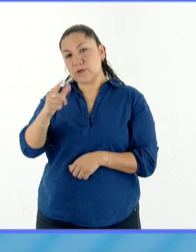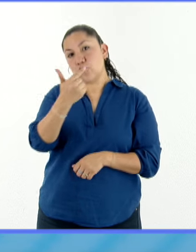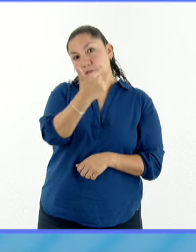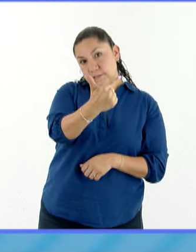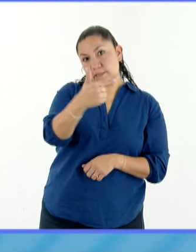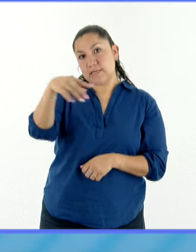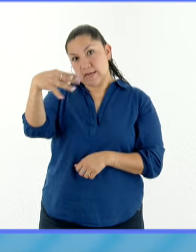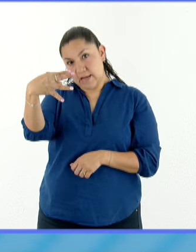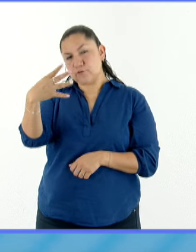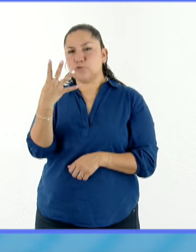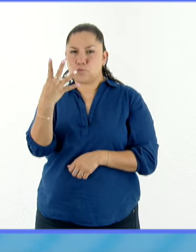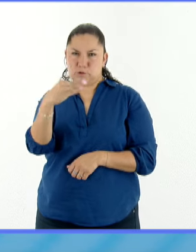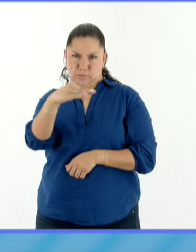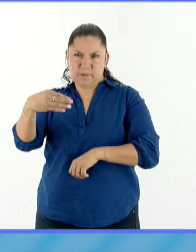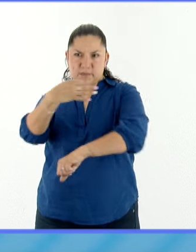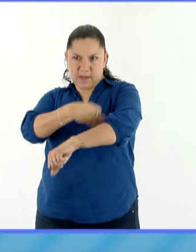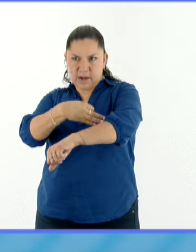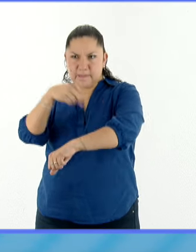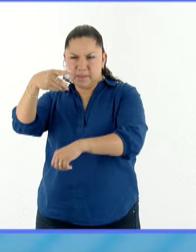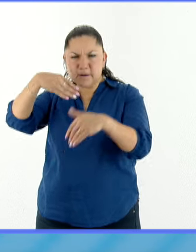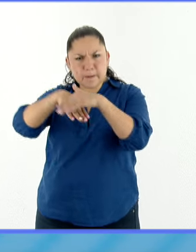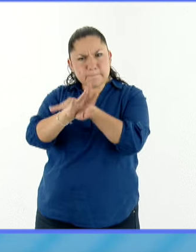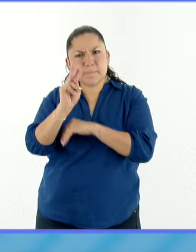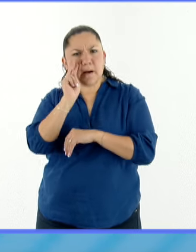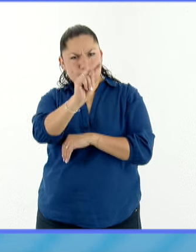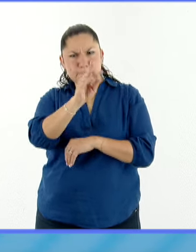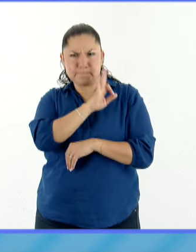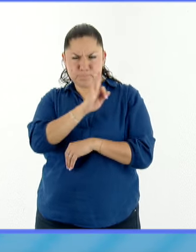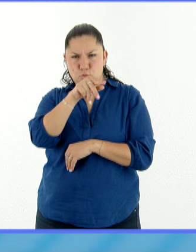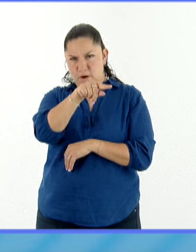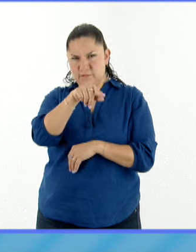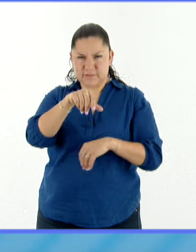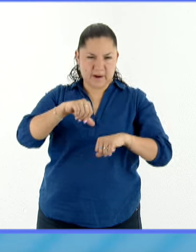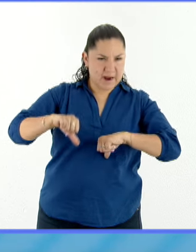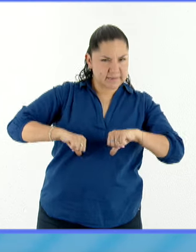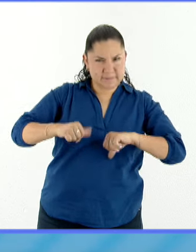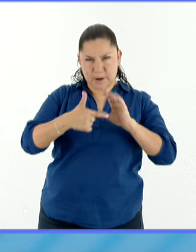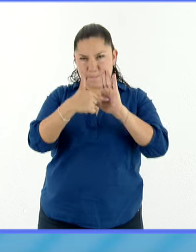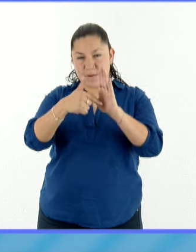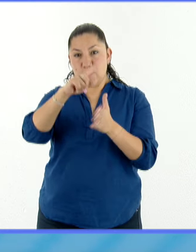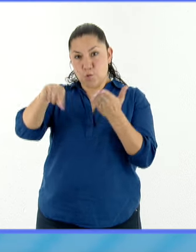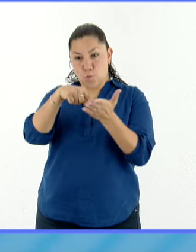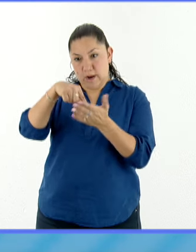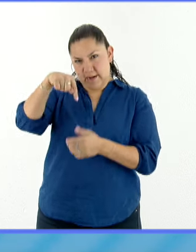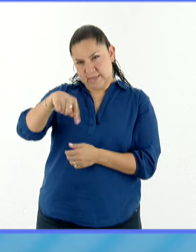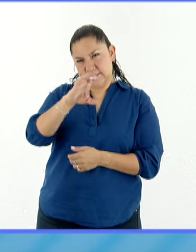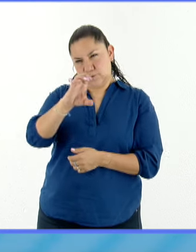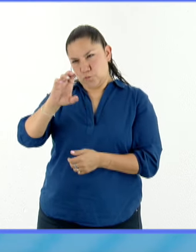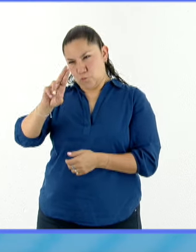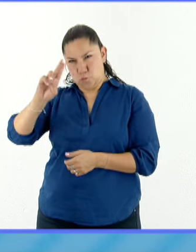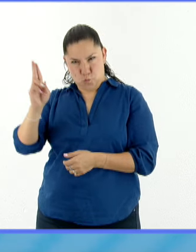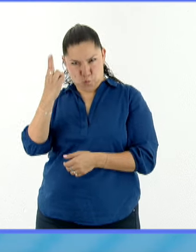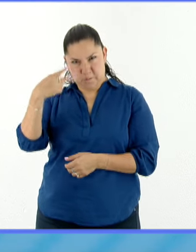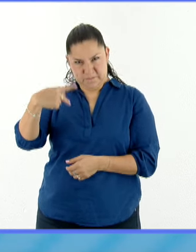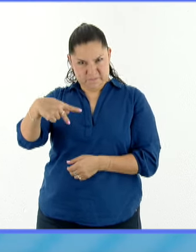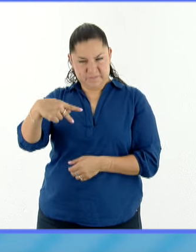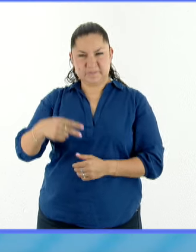y 14 a las 4.30. La cita es en la explanada de La Espiga, aquí en el Centro Cultural Universitario.